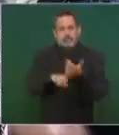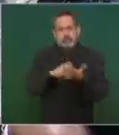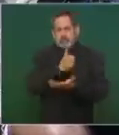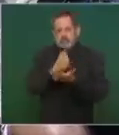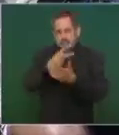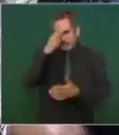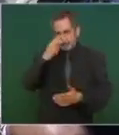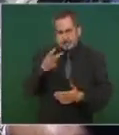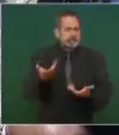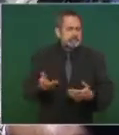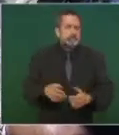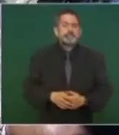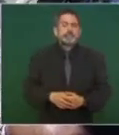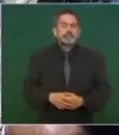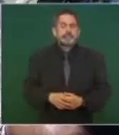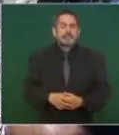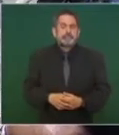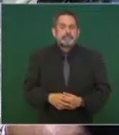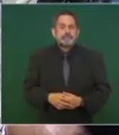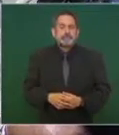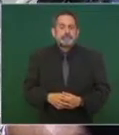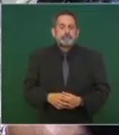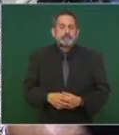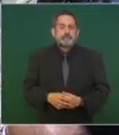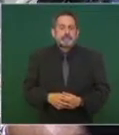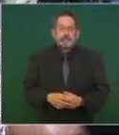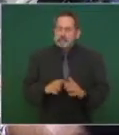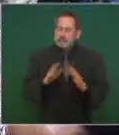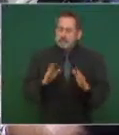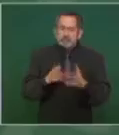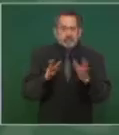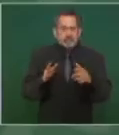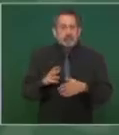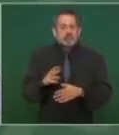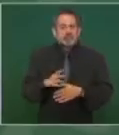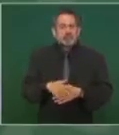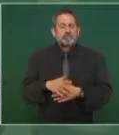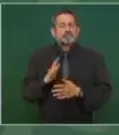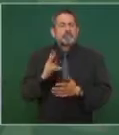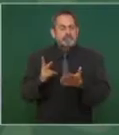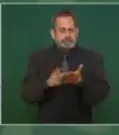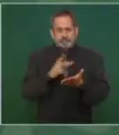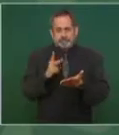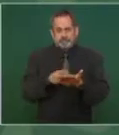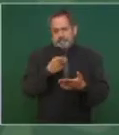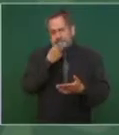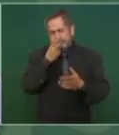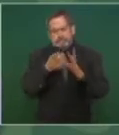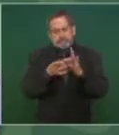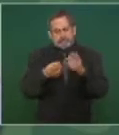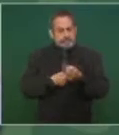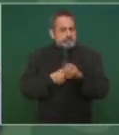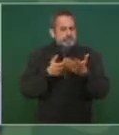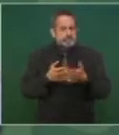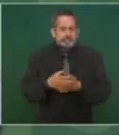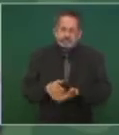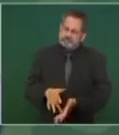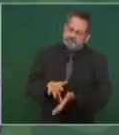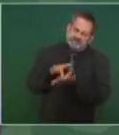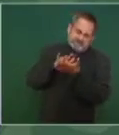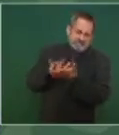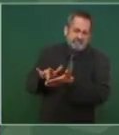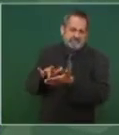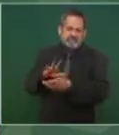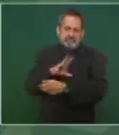Bueno, en general ya lo hemos expresado, todo nuestro apoyo